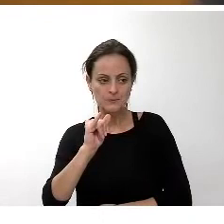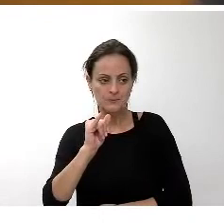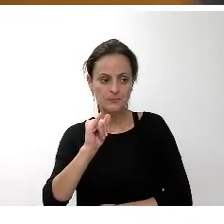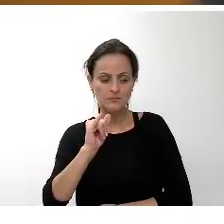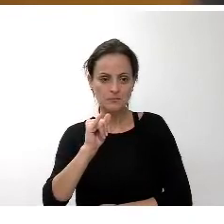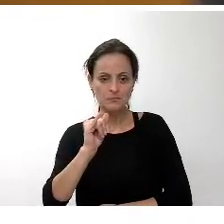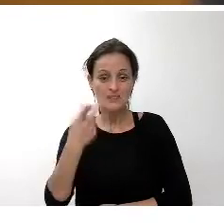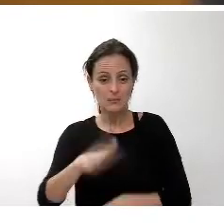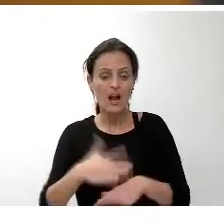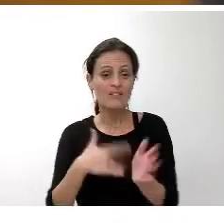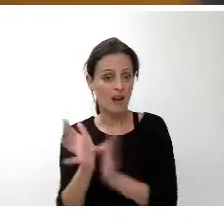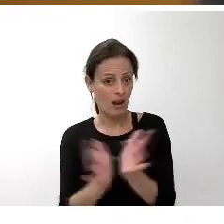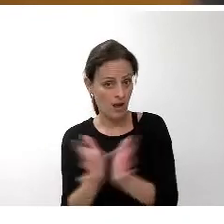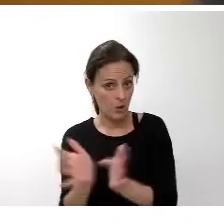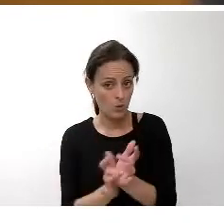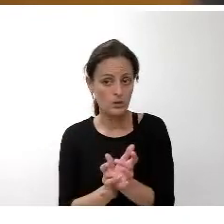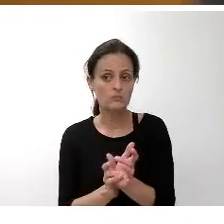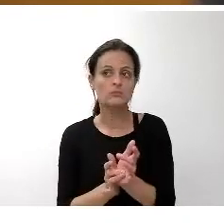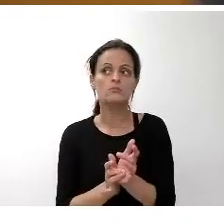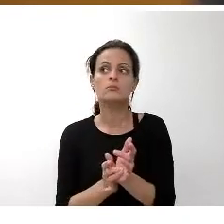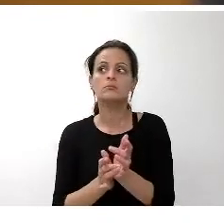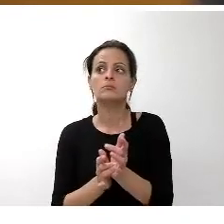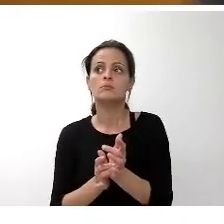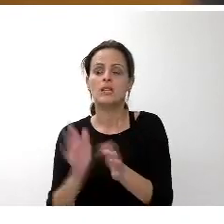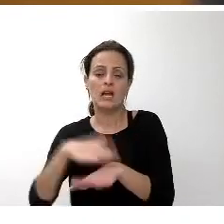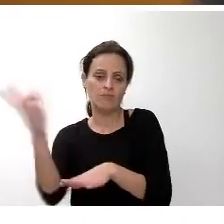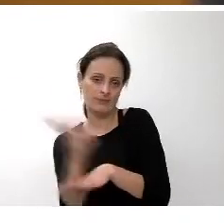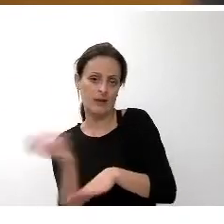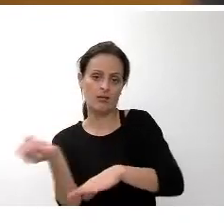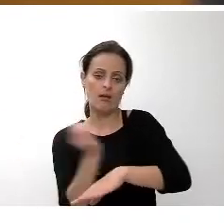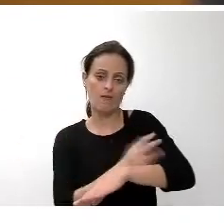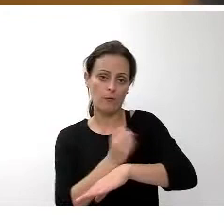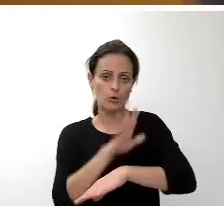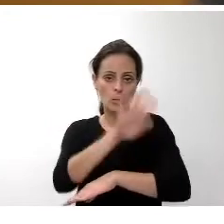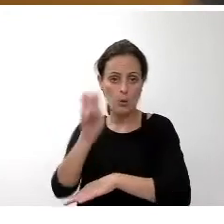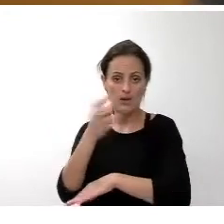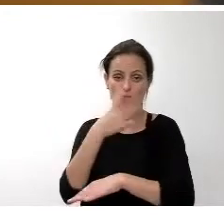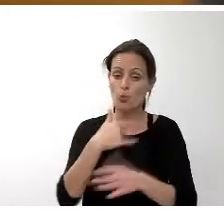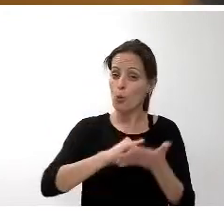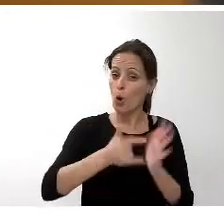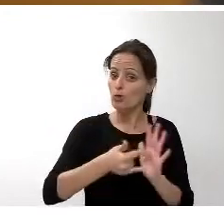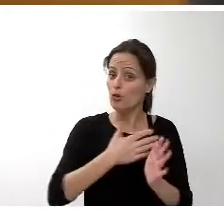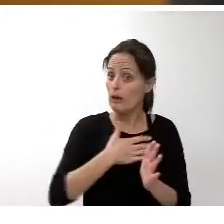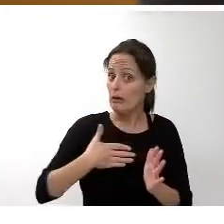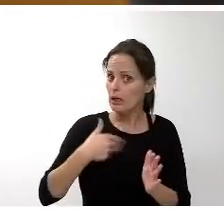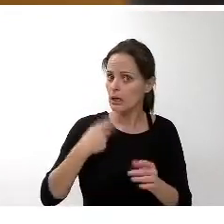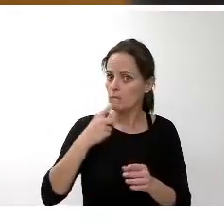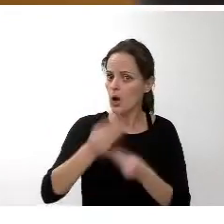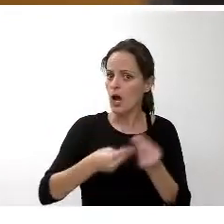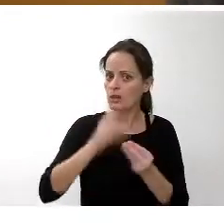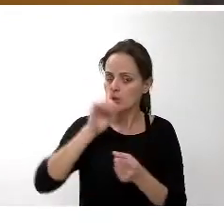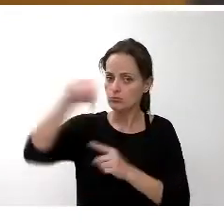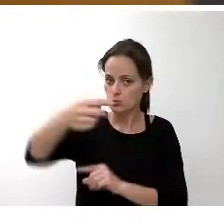hecho la Administración del Estado con fondos de la Unión Europea en definitiva estos son los proyectos que se tienen previstos ejecutar con dotaciones para todos ellos en el 2016